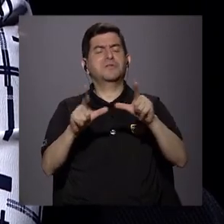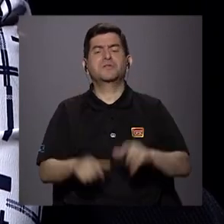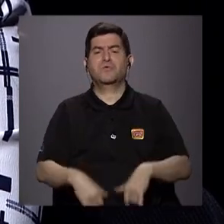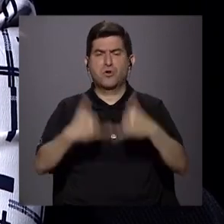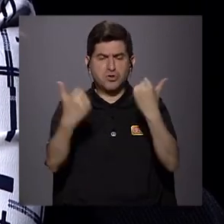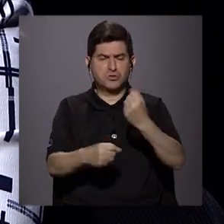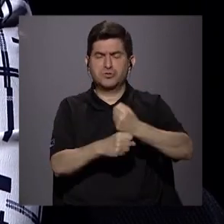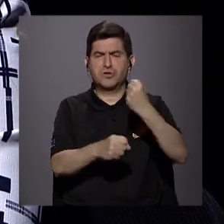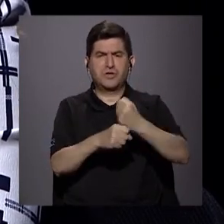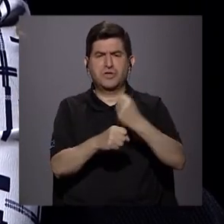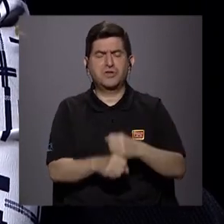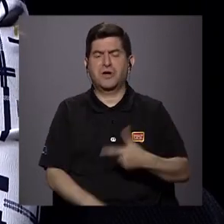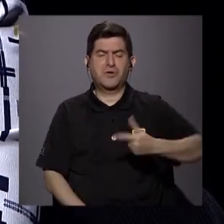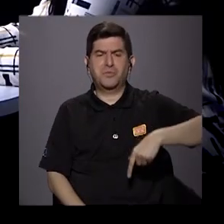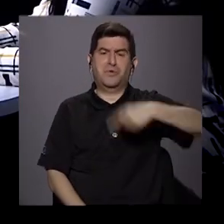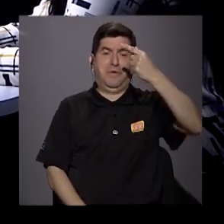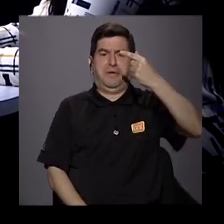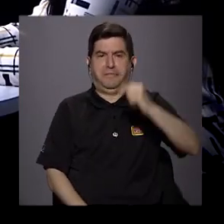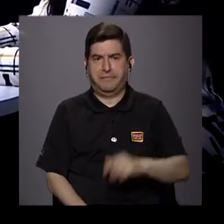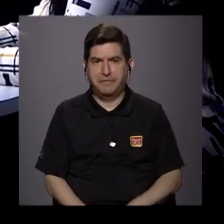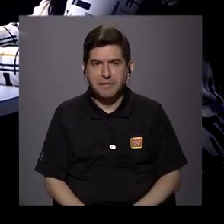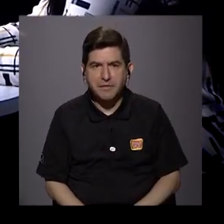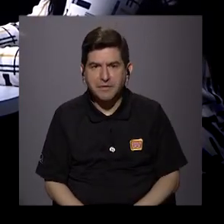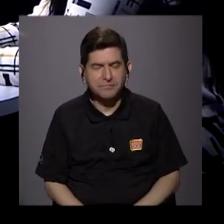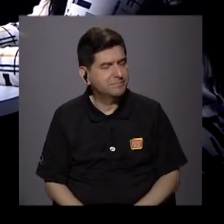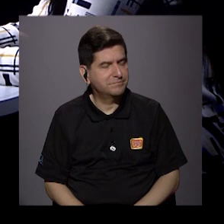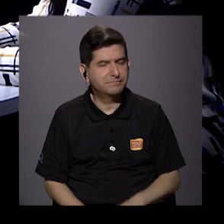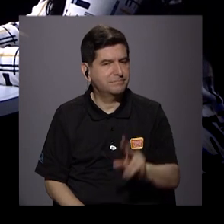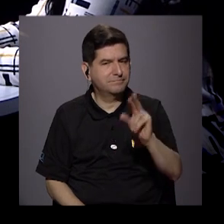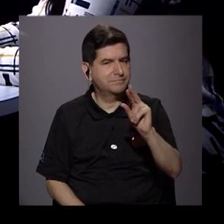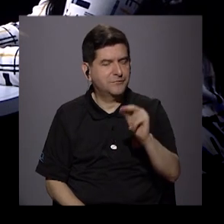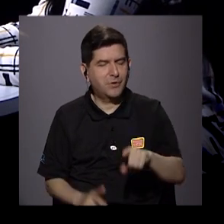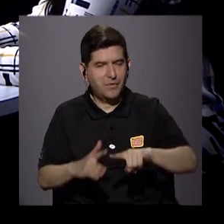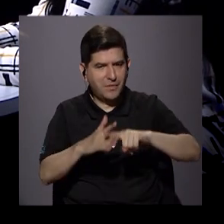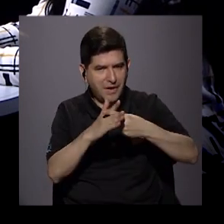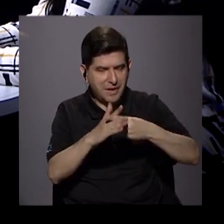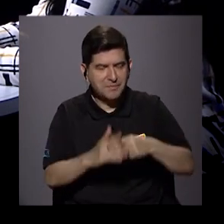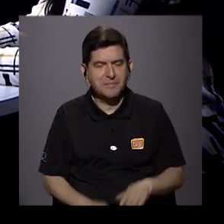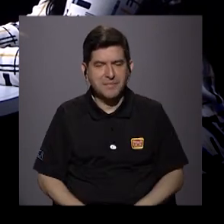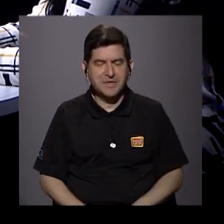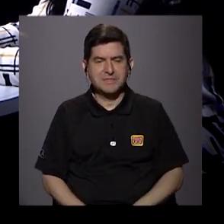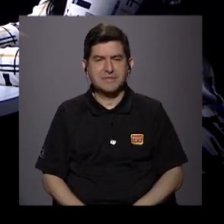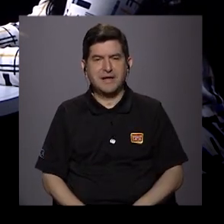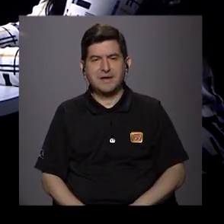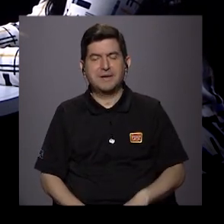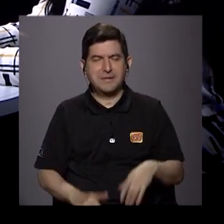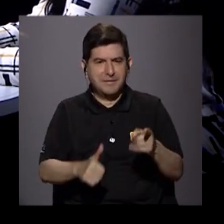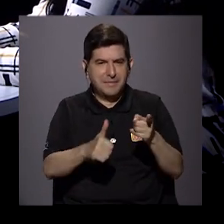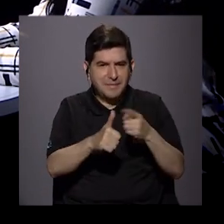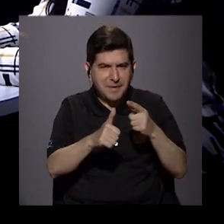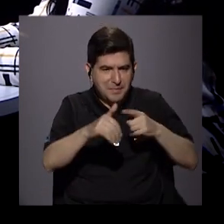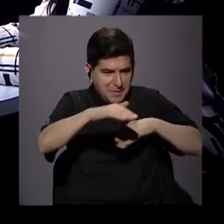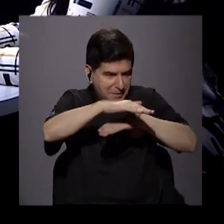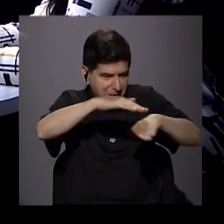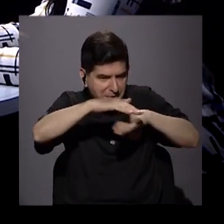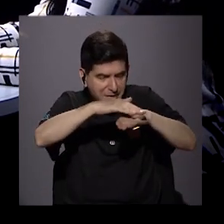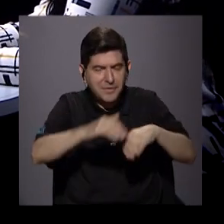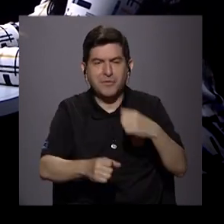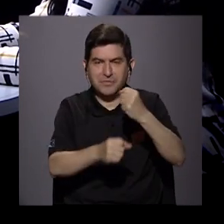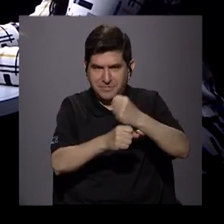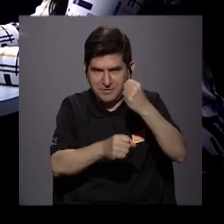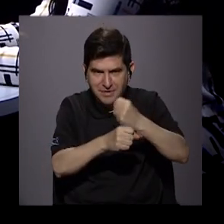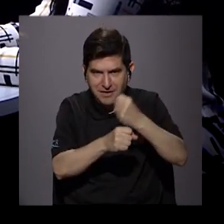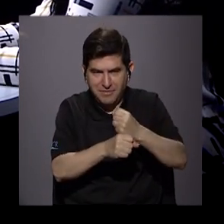y ya van a trabajar hasta de gerentes, ¿verdad? Yo creo que hay que empezar desde abajo, todos hemos empezado desde abajo y nuestro